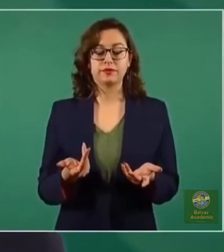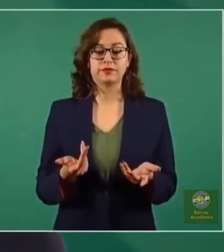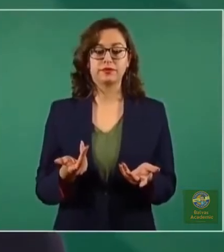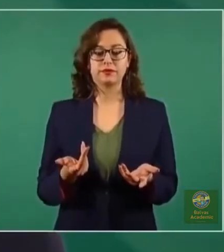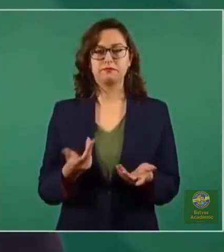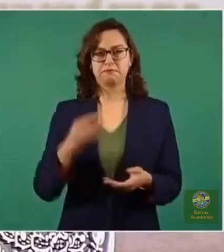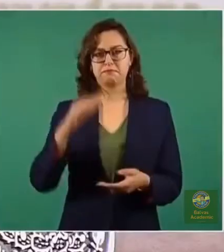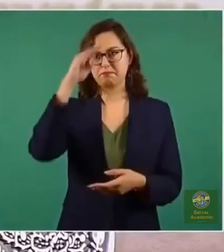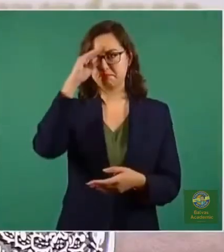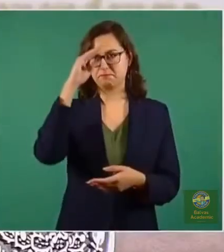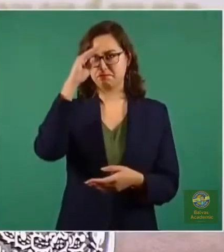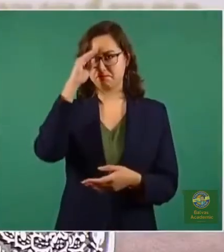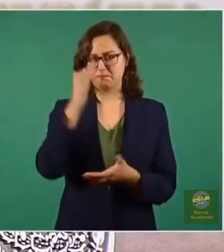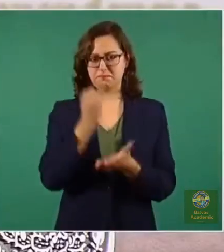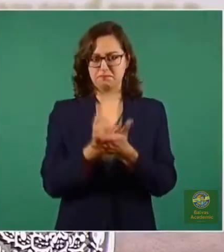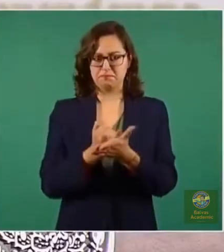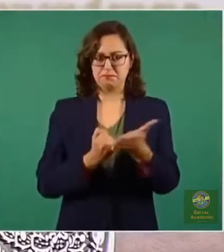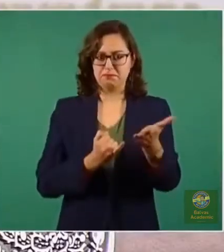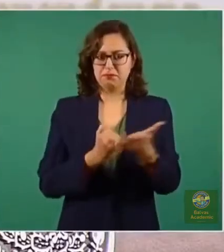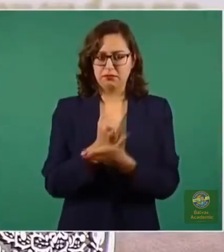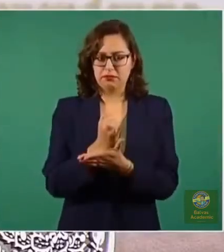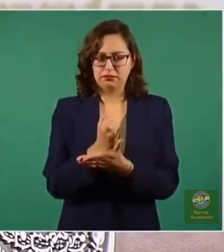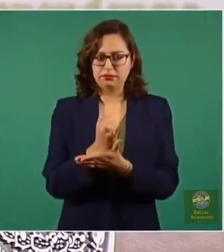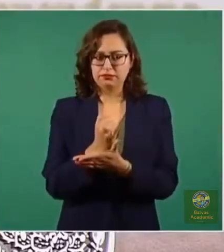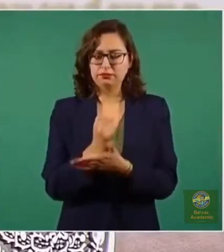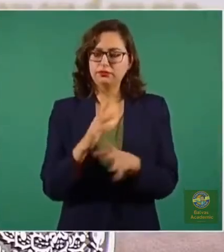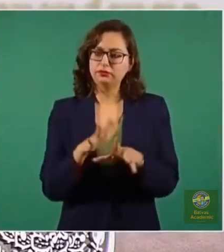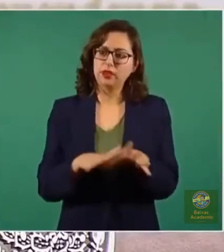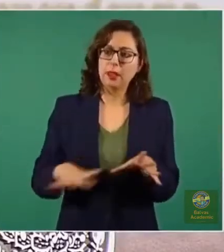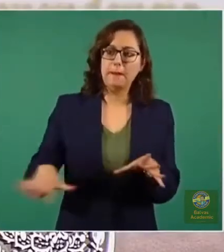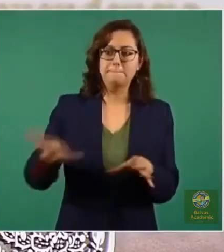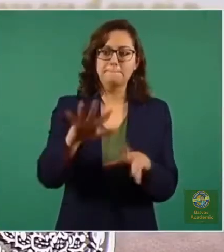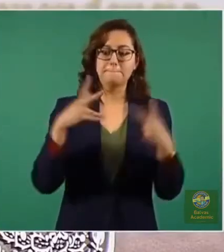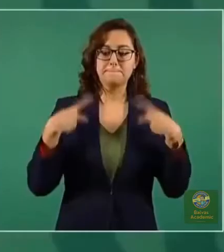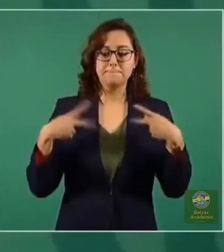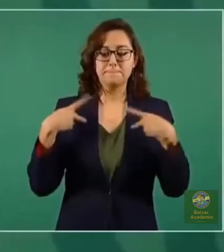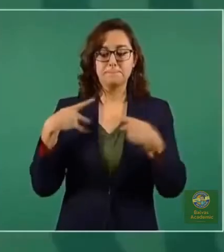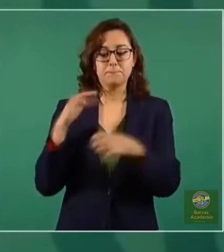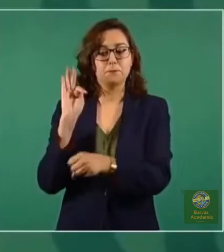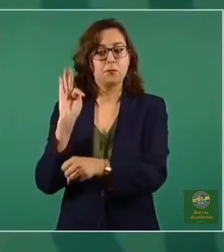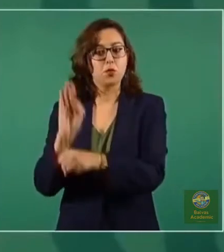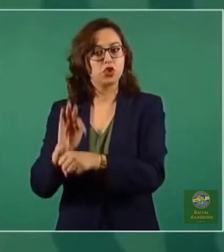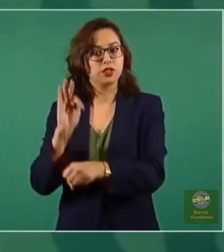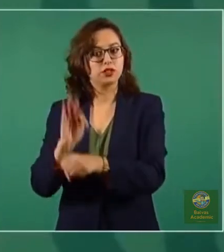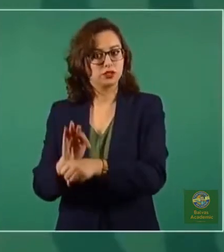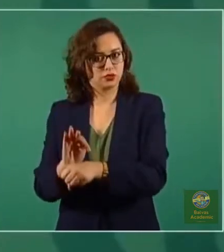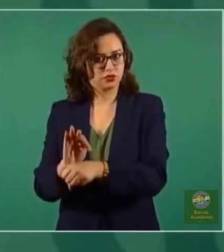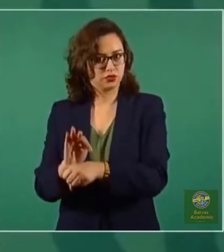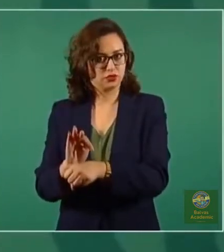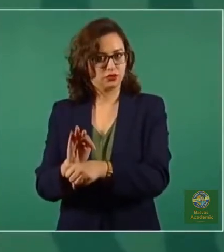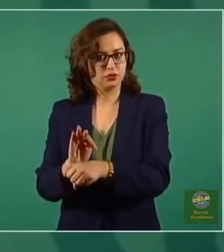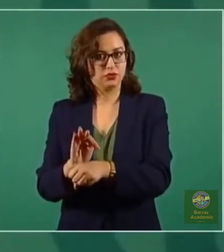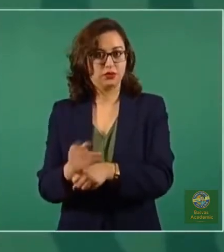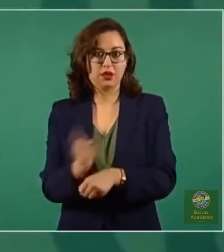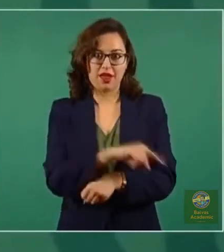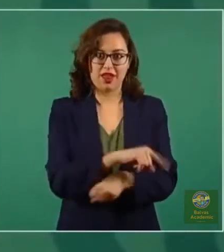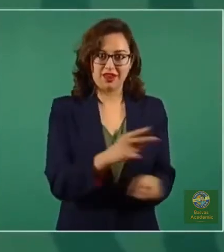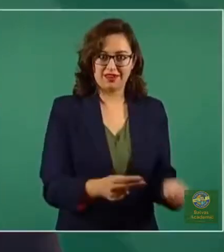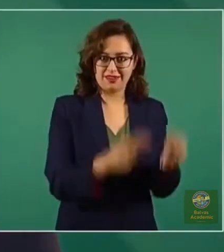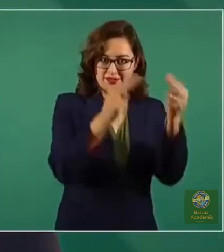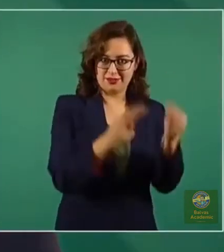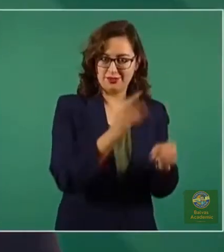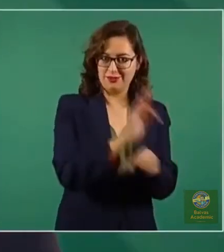política de protección a la gente, no una política mercantil